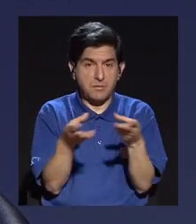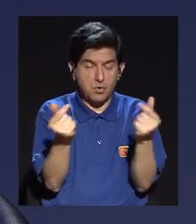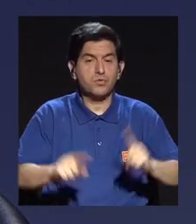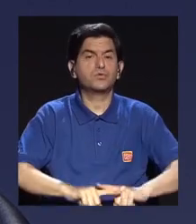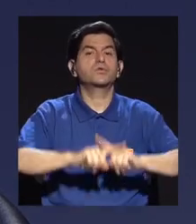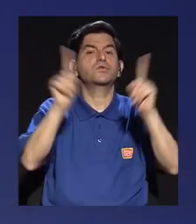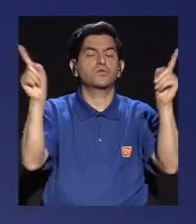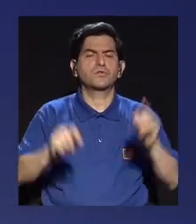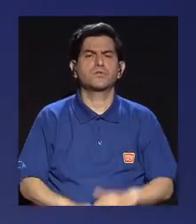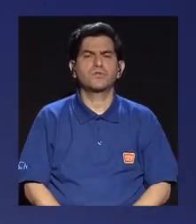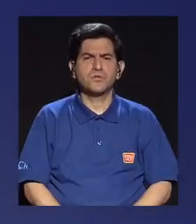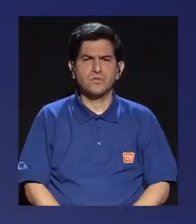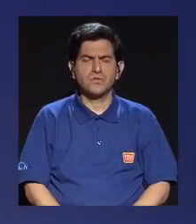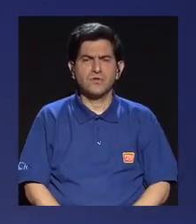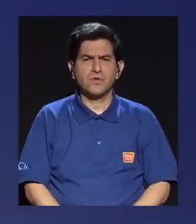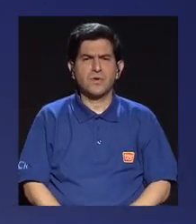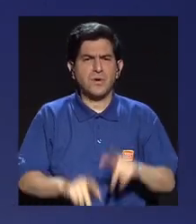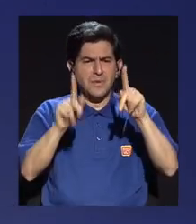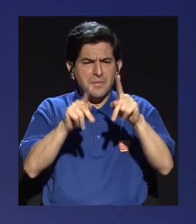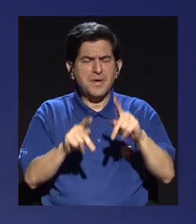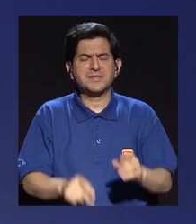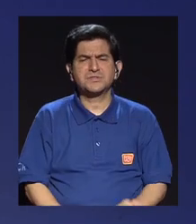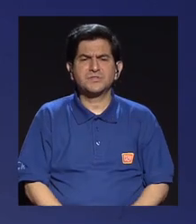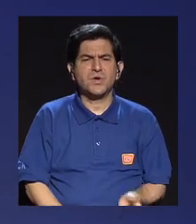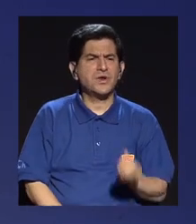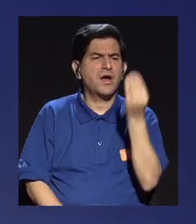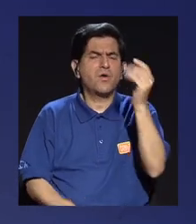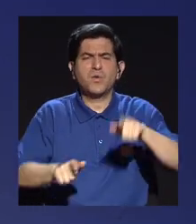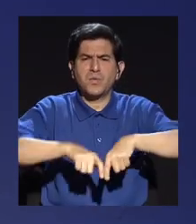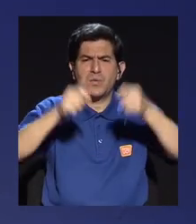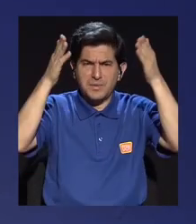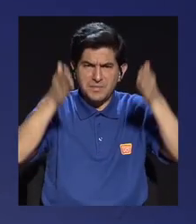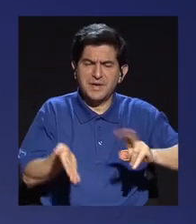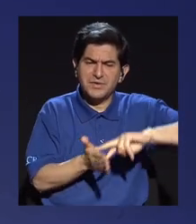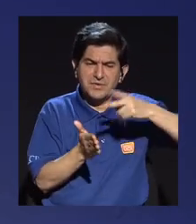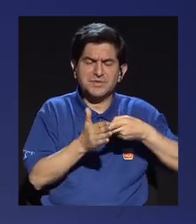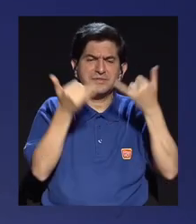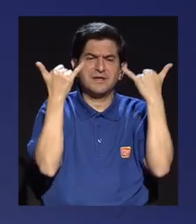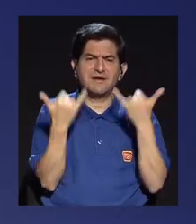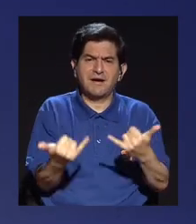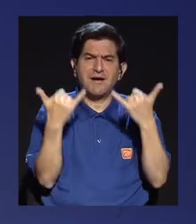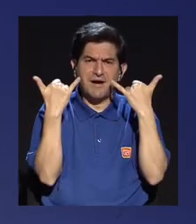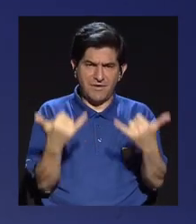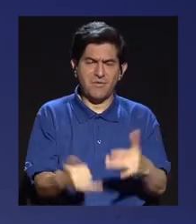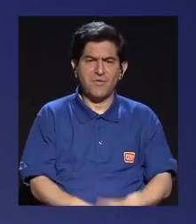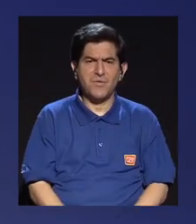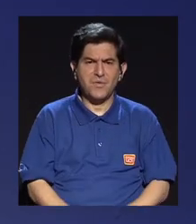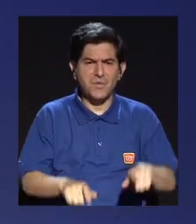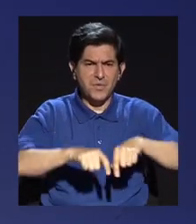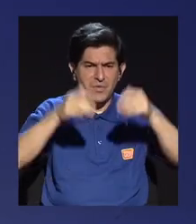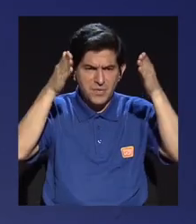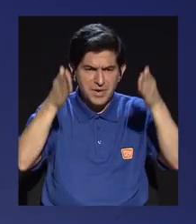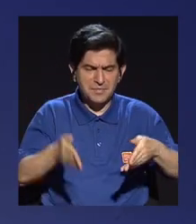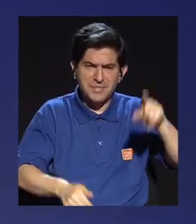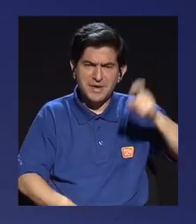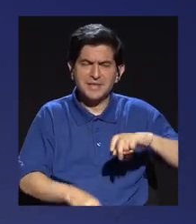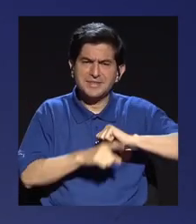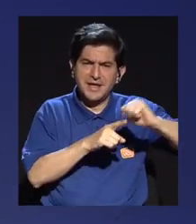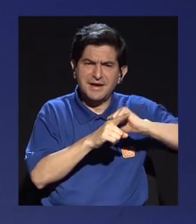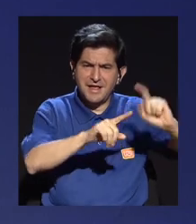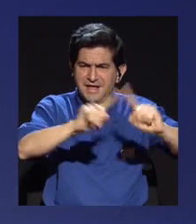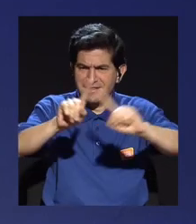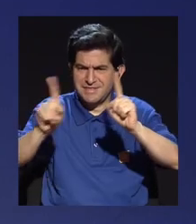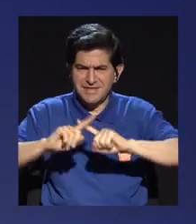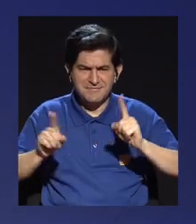producto era diferente. ¿Cómo ser un baluarte joven del periodismo implica que en la actualidad, para hacer periodismo, hay que estar